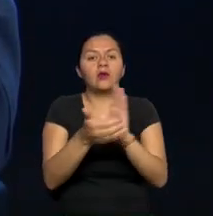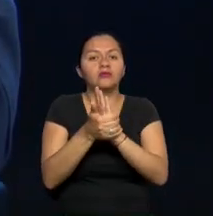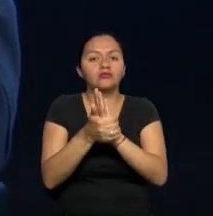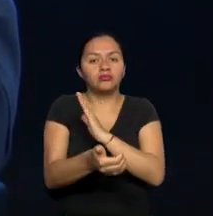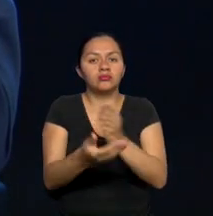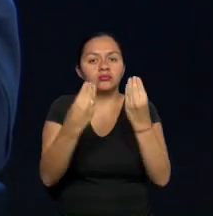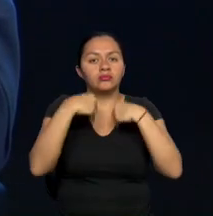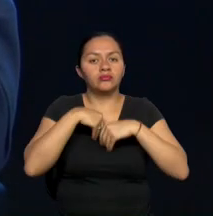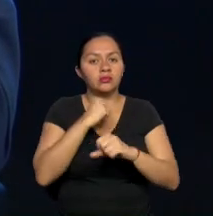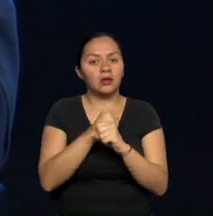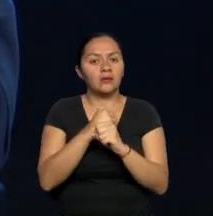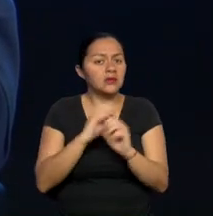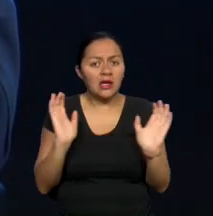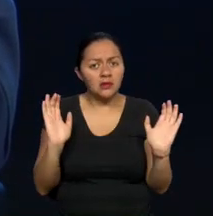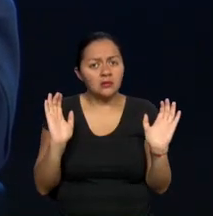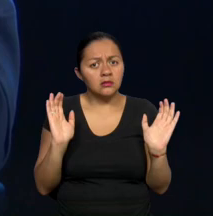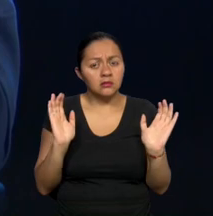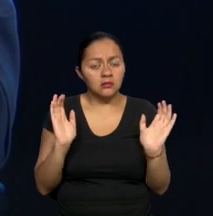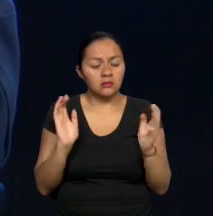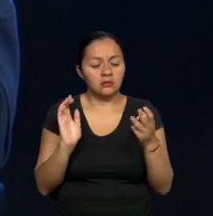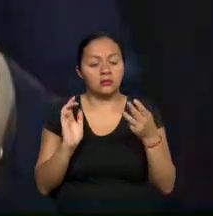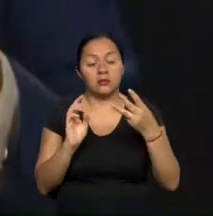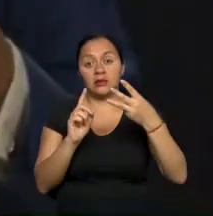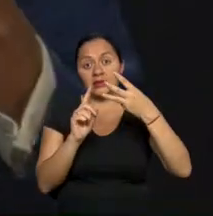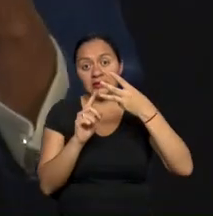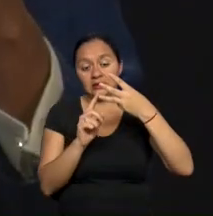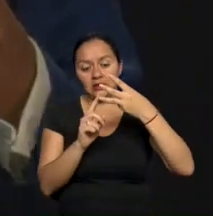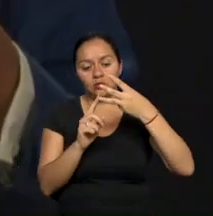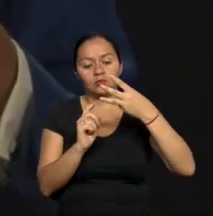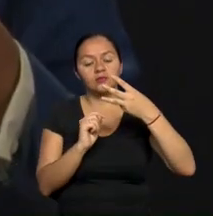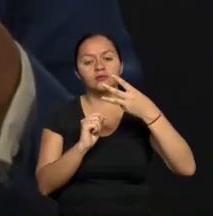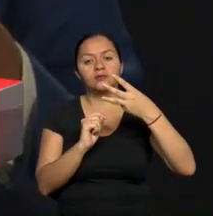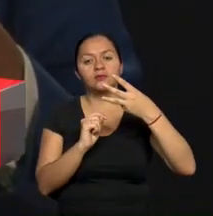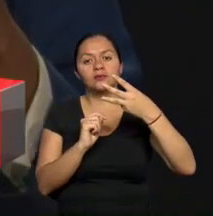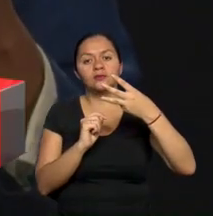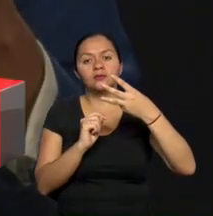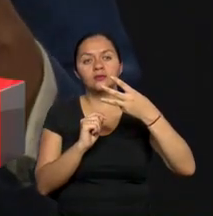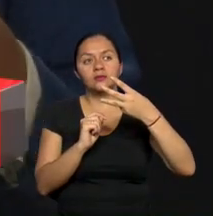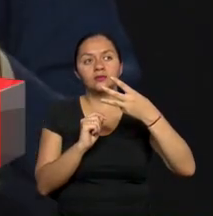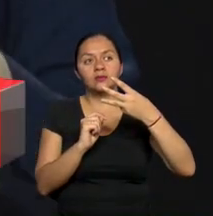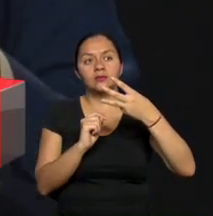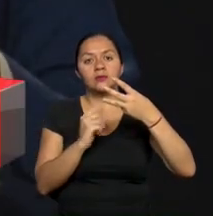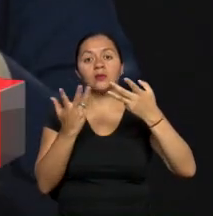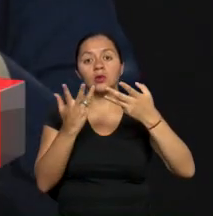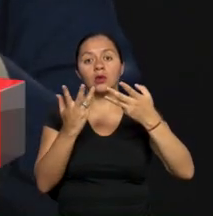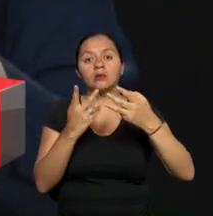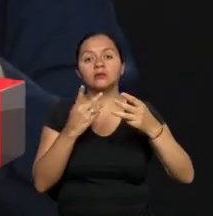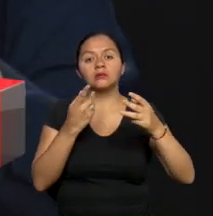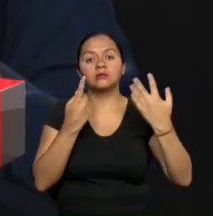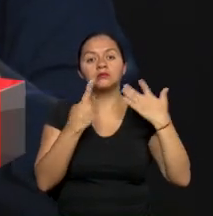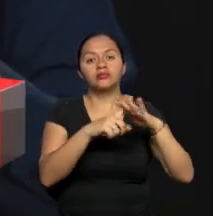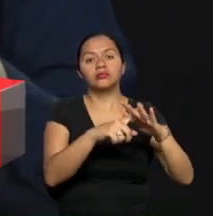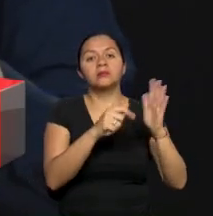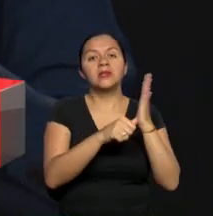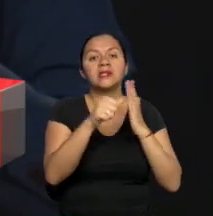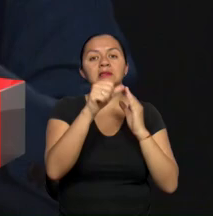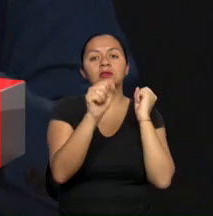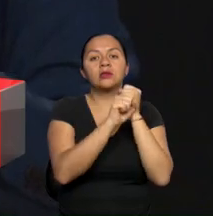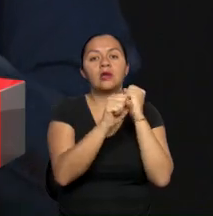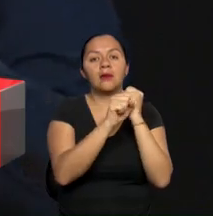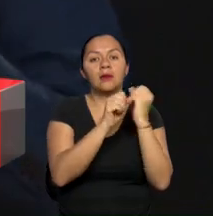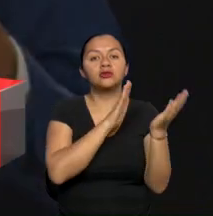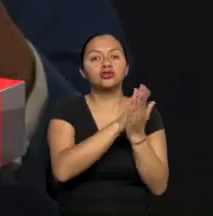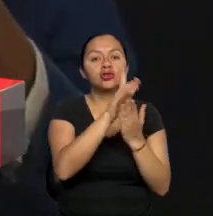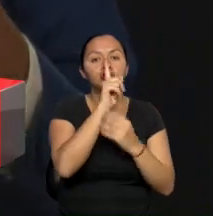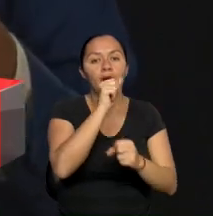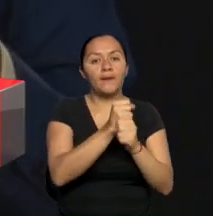en tal oficio. Tercer valor agregado es que ingresa a la bolsa de trabajo de nuestro Ministerio de Trabajo, que es socioempleo.